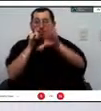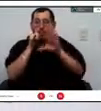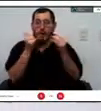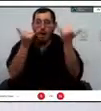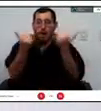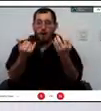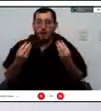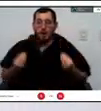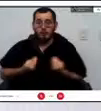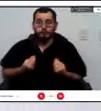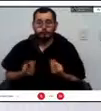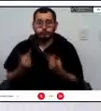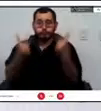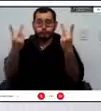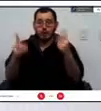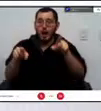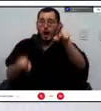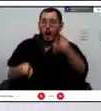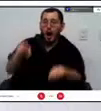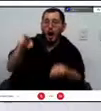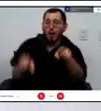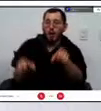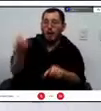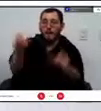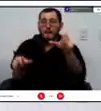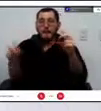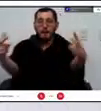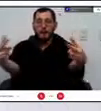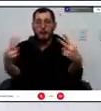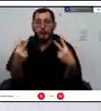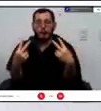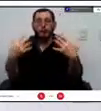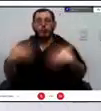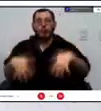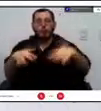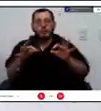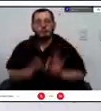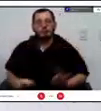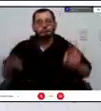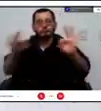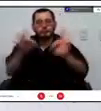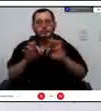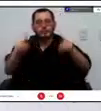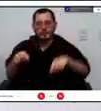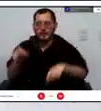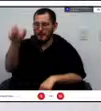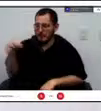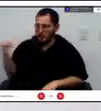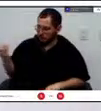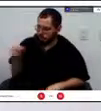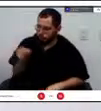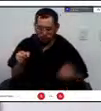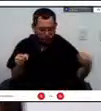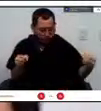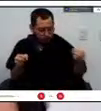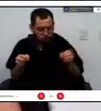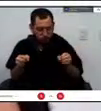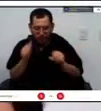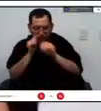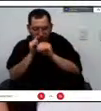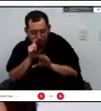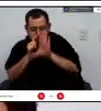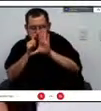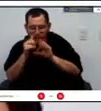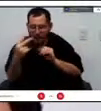pues para las personas que nos están viendo es muy importante también reconocerlos a ustedes como como los panelistas